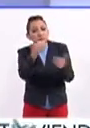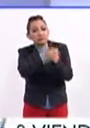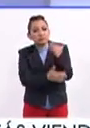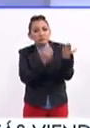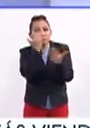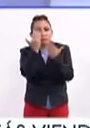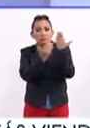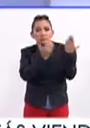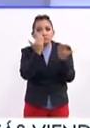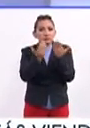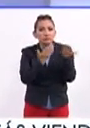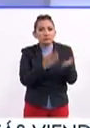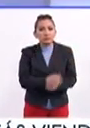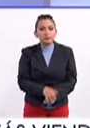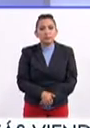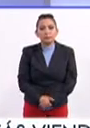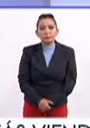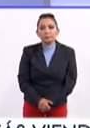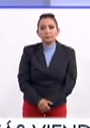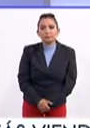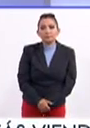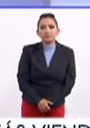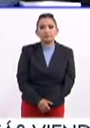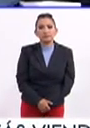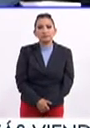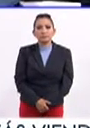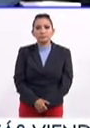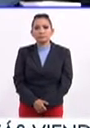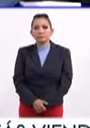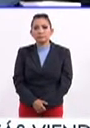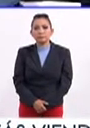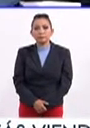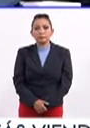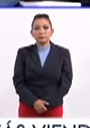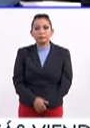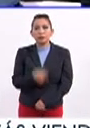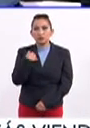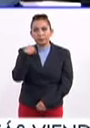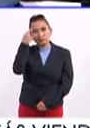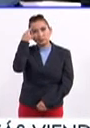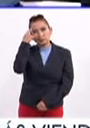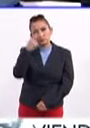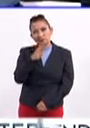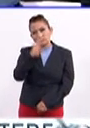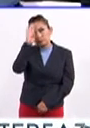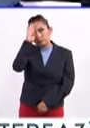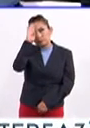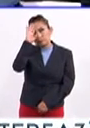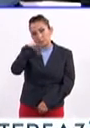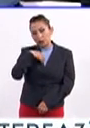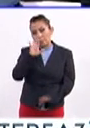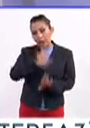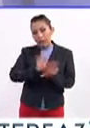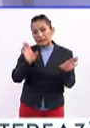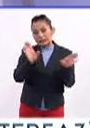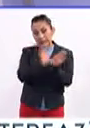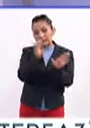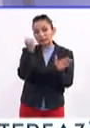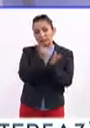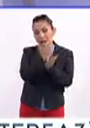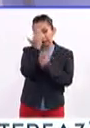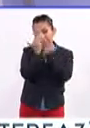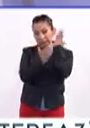de terminar ya esta etapa académica? Eh, estoy considerando en hacer certificaciones de inglés,